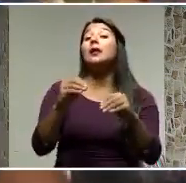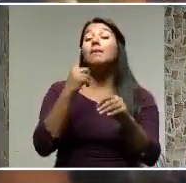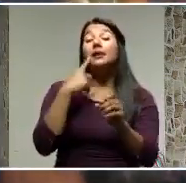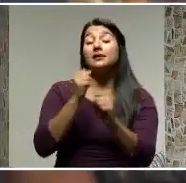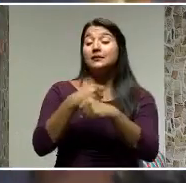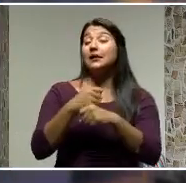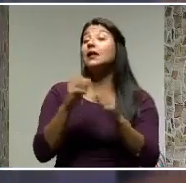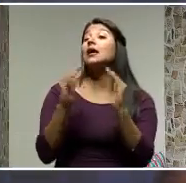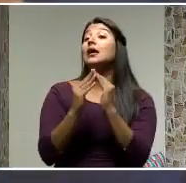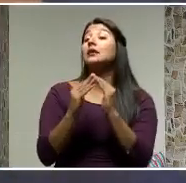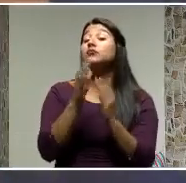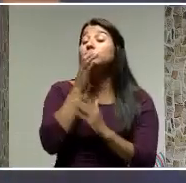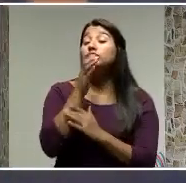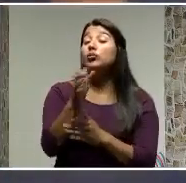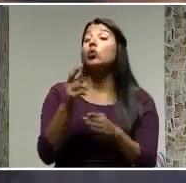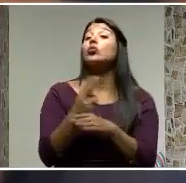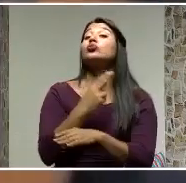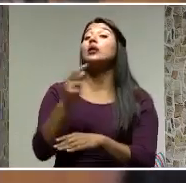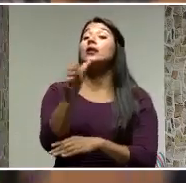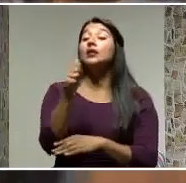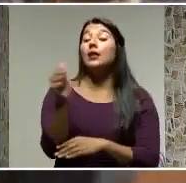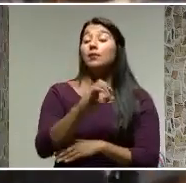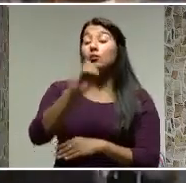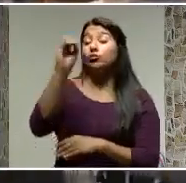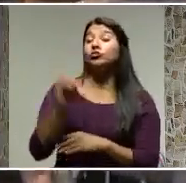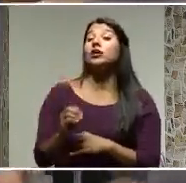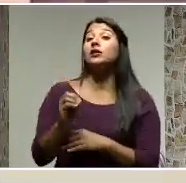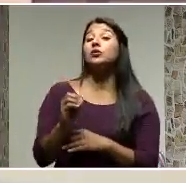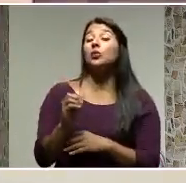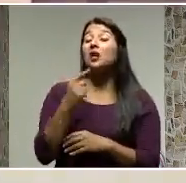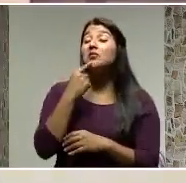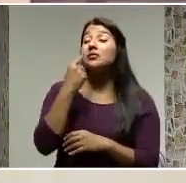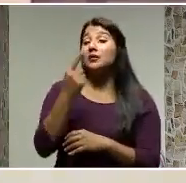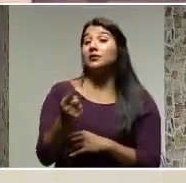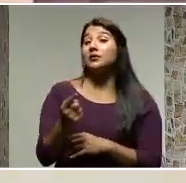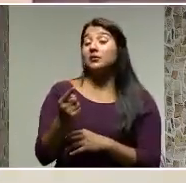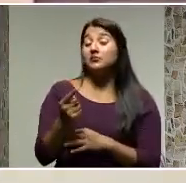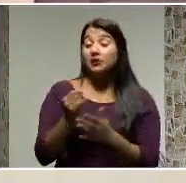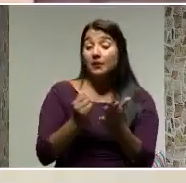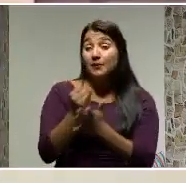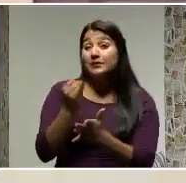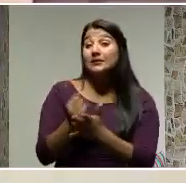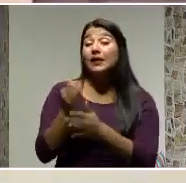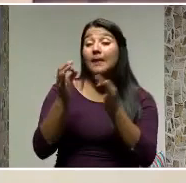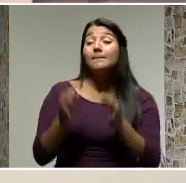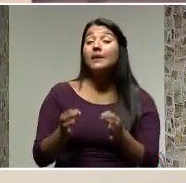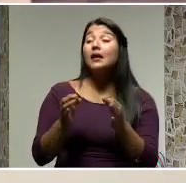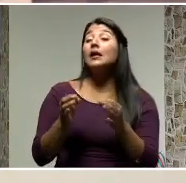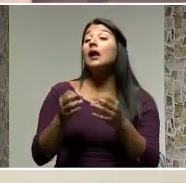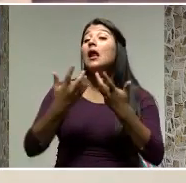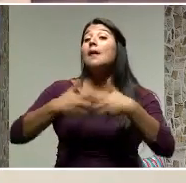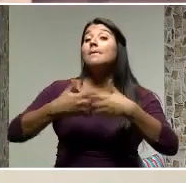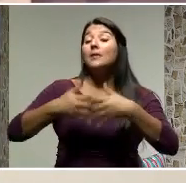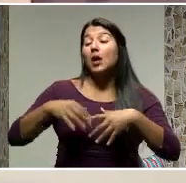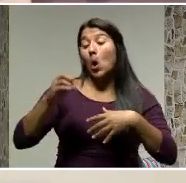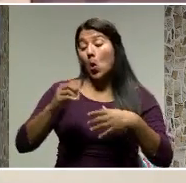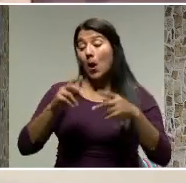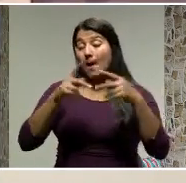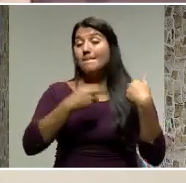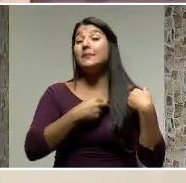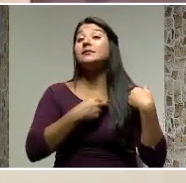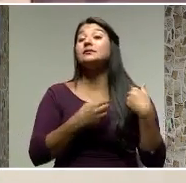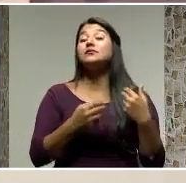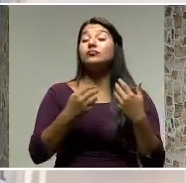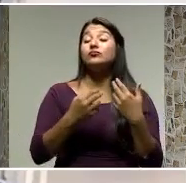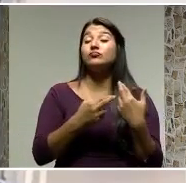recomienda ahorrar el 10% del valor del inmueble que desea adquirir. Investigue muy bien a la empresa o constructora antes de